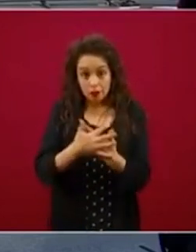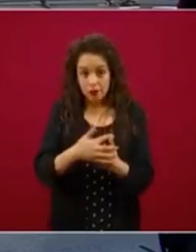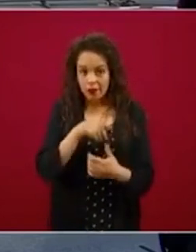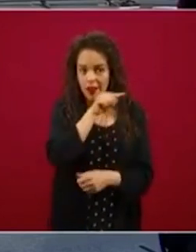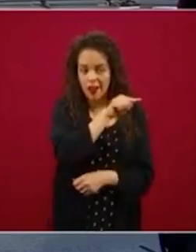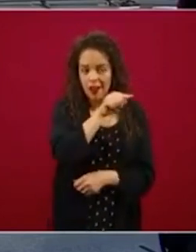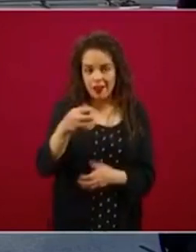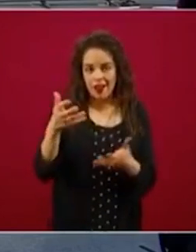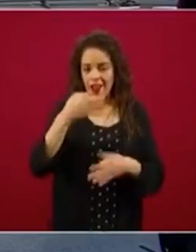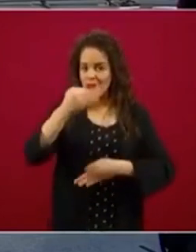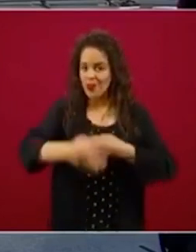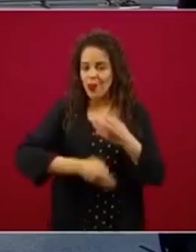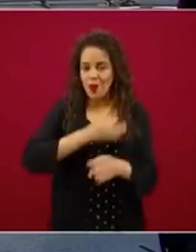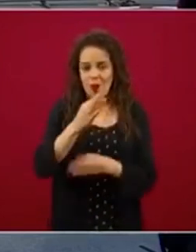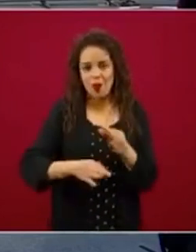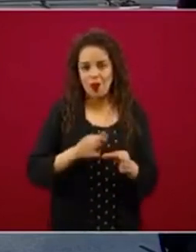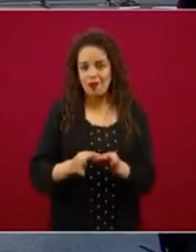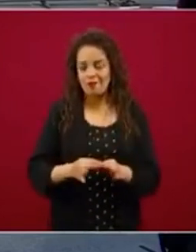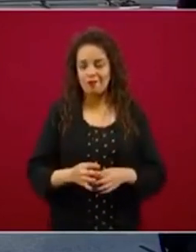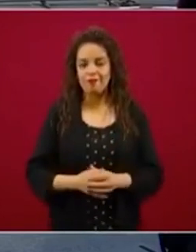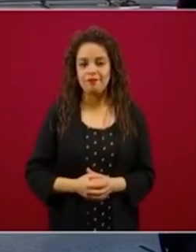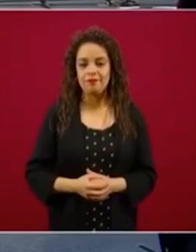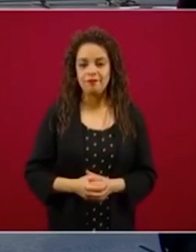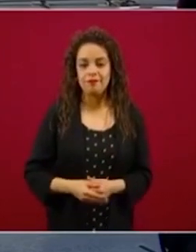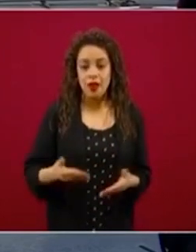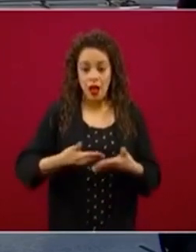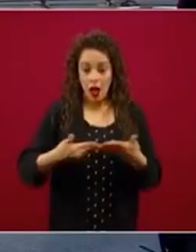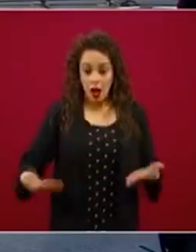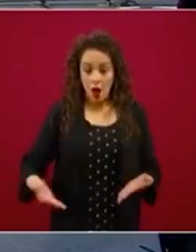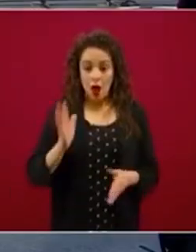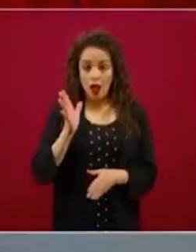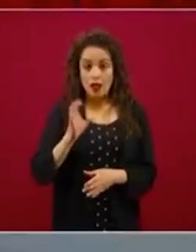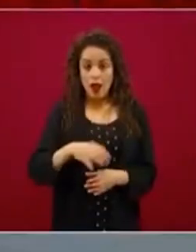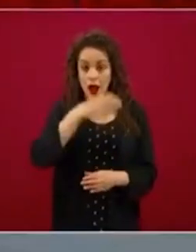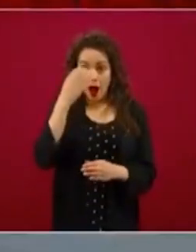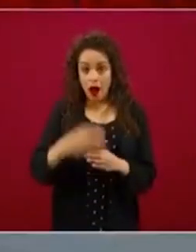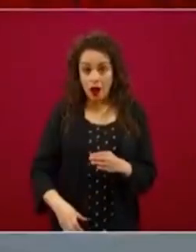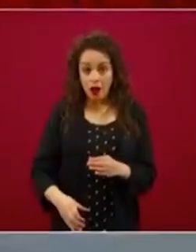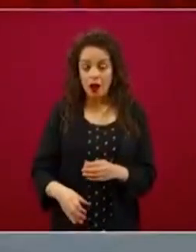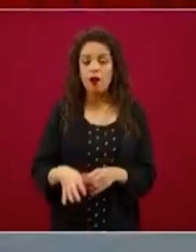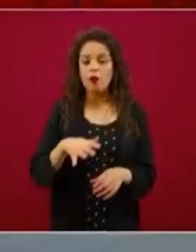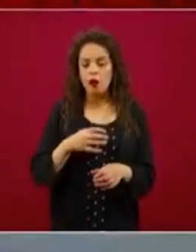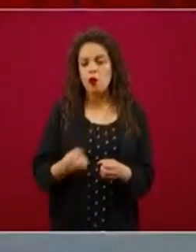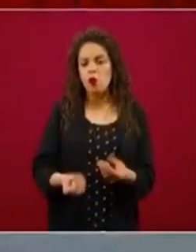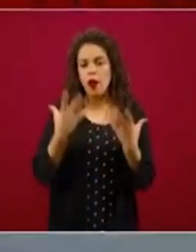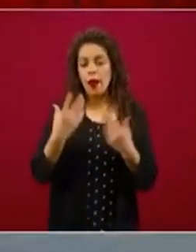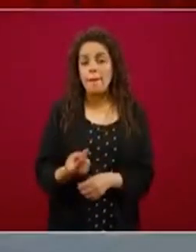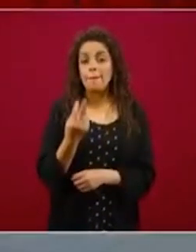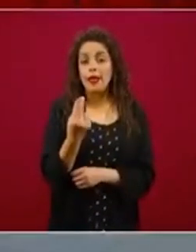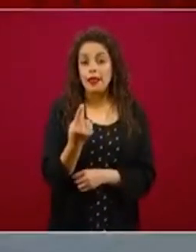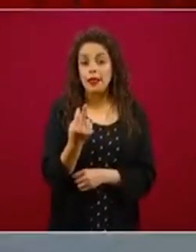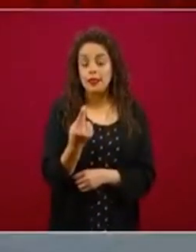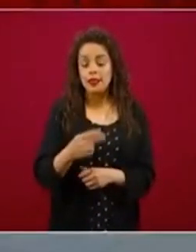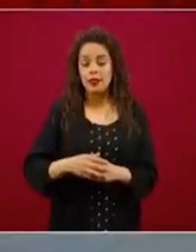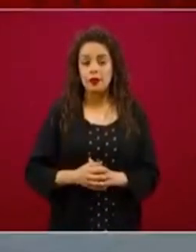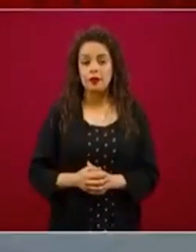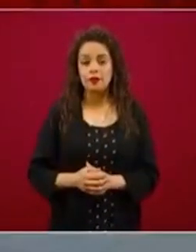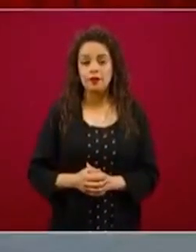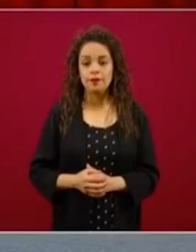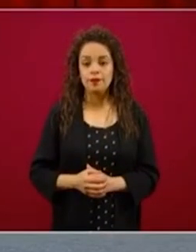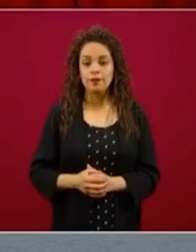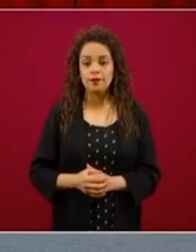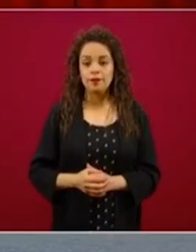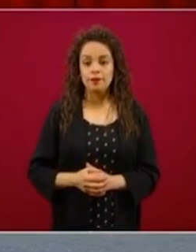Hoy hemos terminado, a esta fecha hemos terminado 25 de esos caminos. En este momento se está trabajando